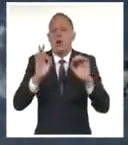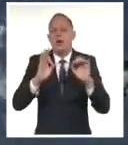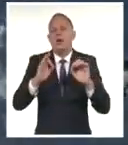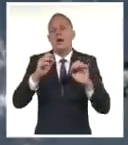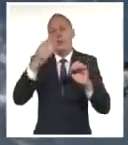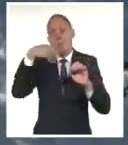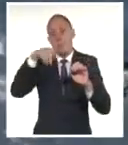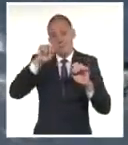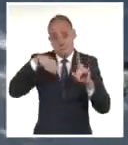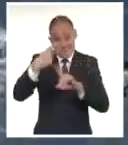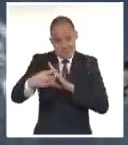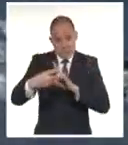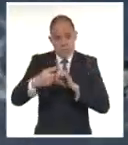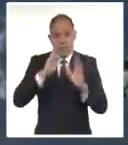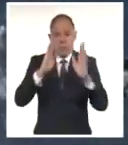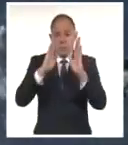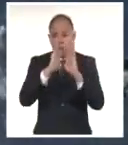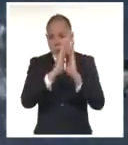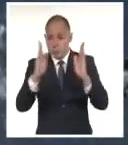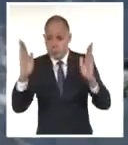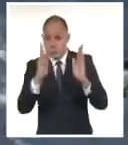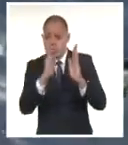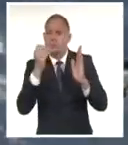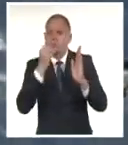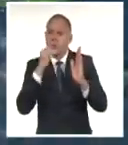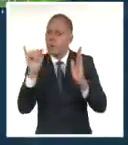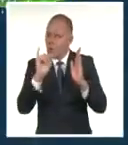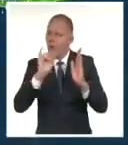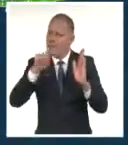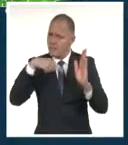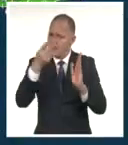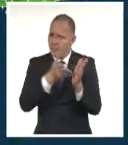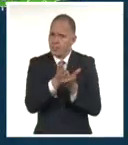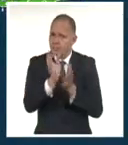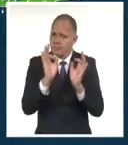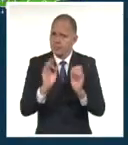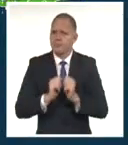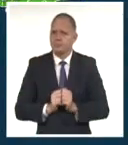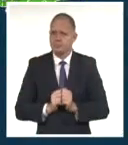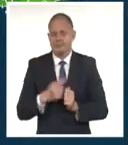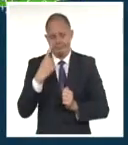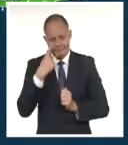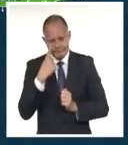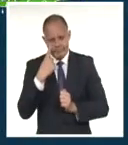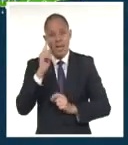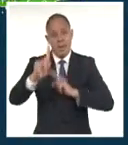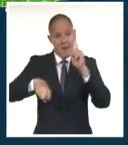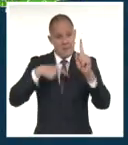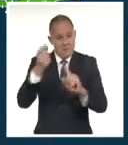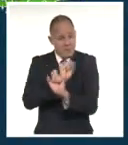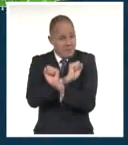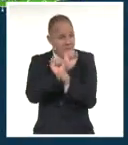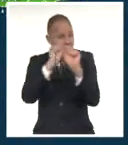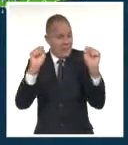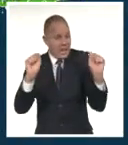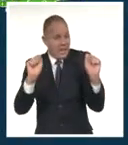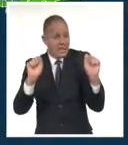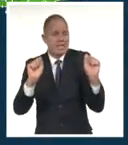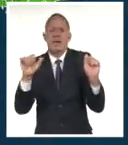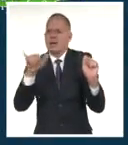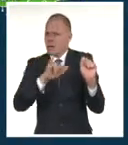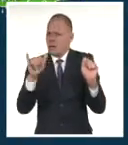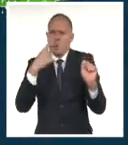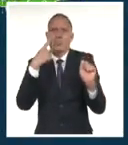norte y el interior y eso va a ocurrir también mañana domingo. Entonces tendremos una mañana que habrá cielo